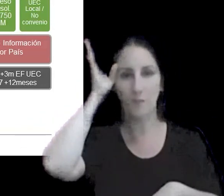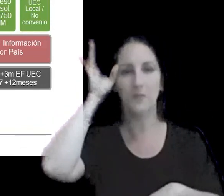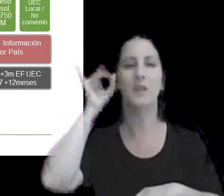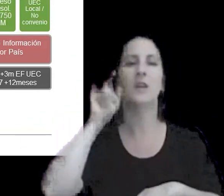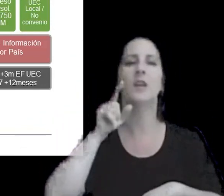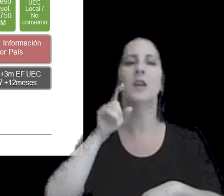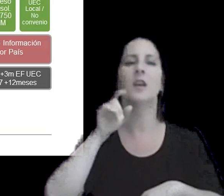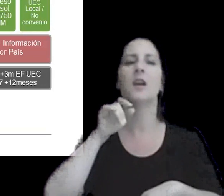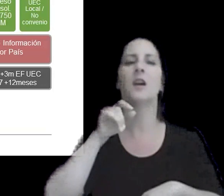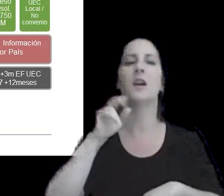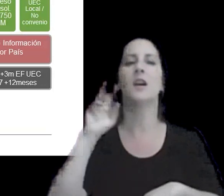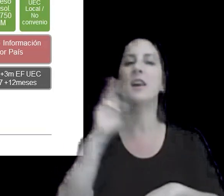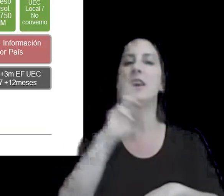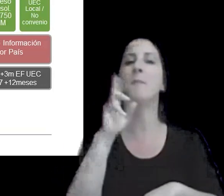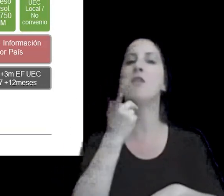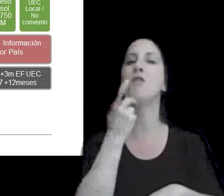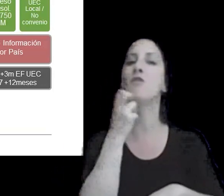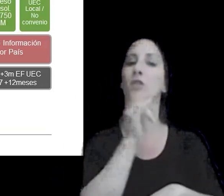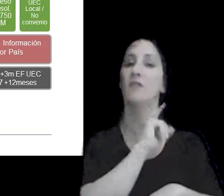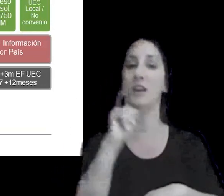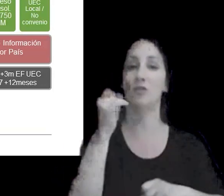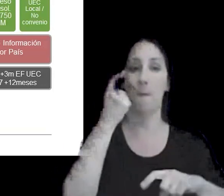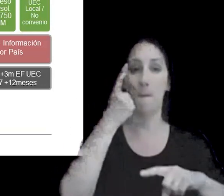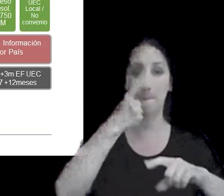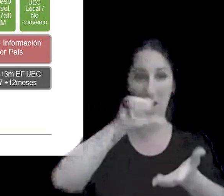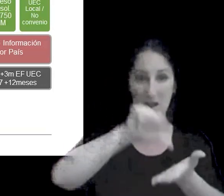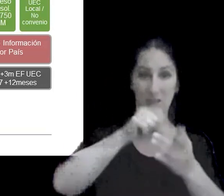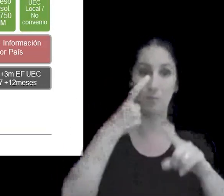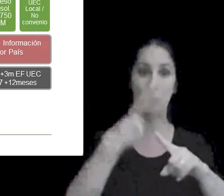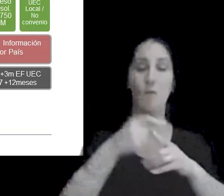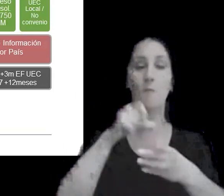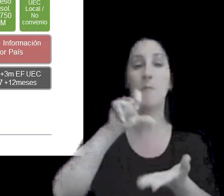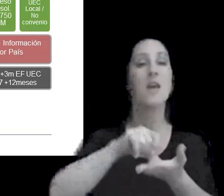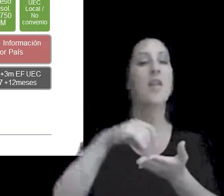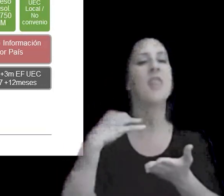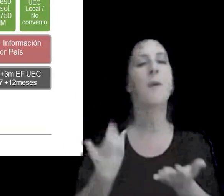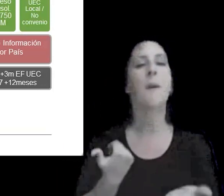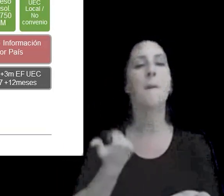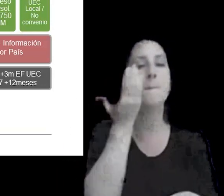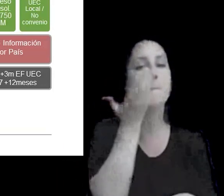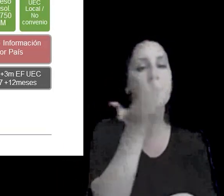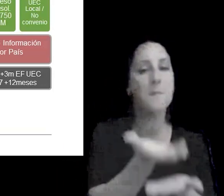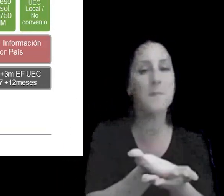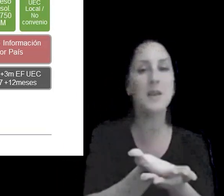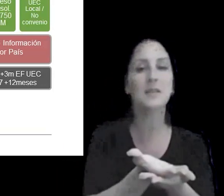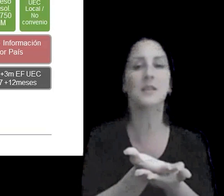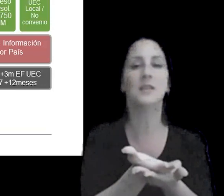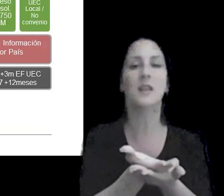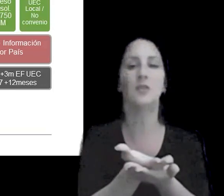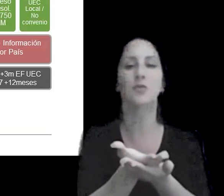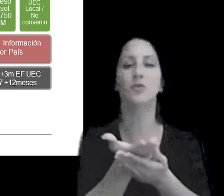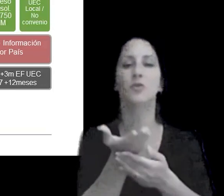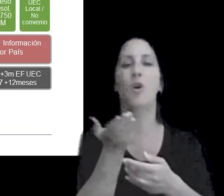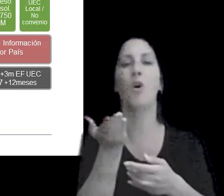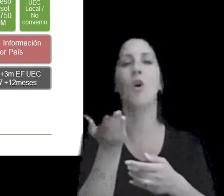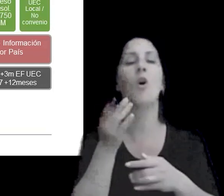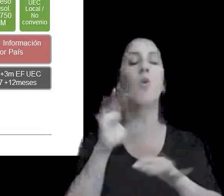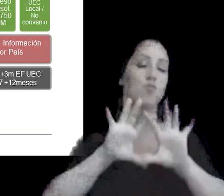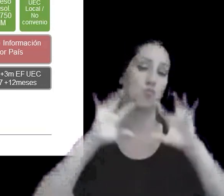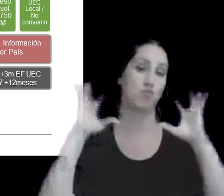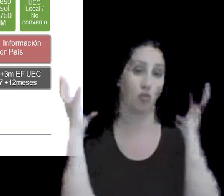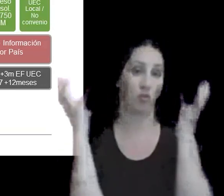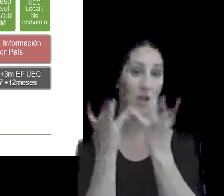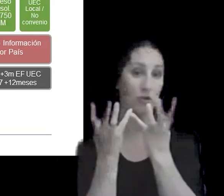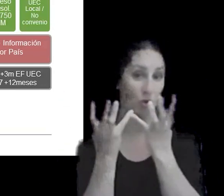el régimen de notificación país por país lo tienen que presentar en definitiva toda entidad local que es parte de un grupo multinacional